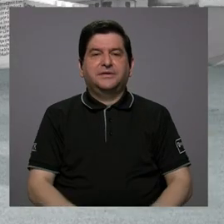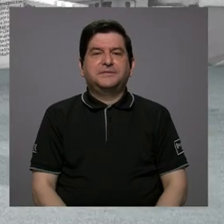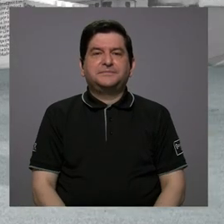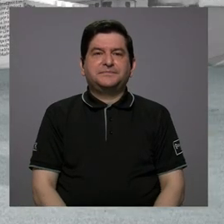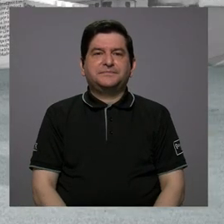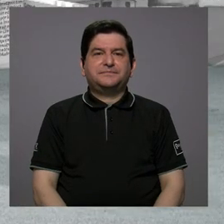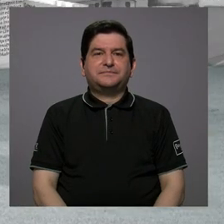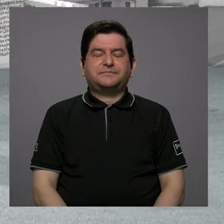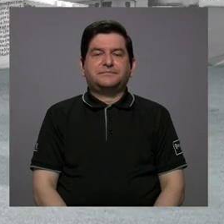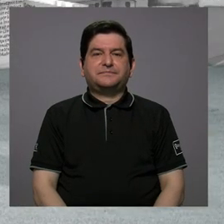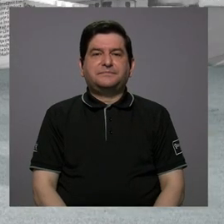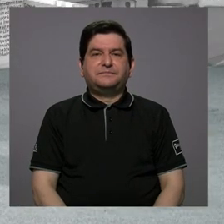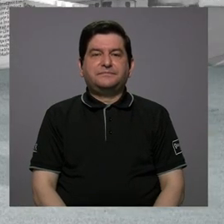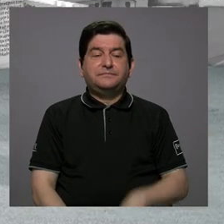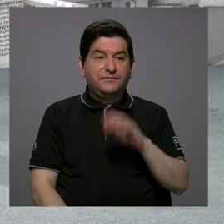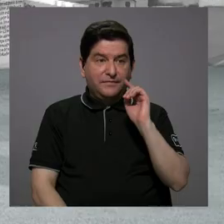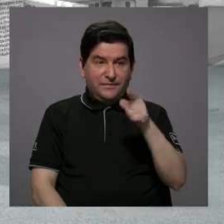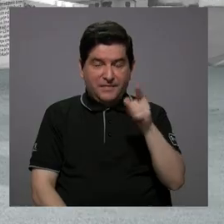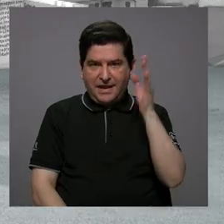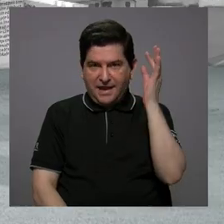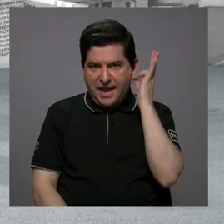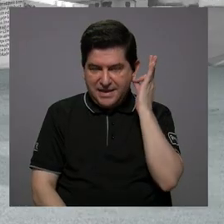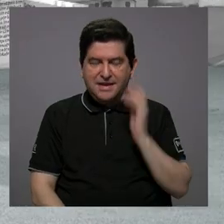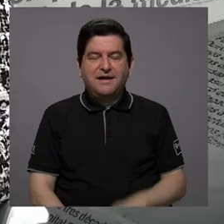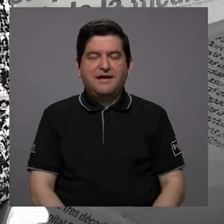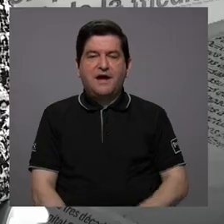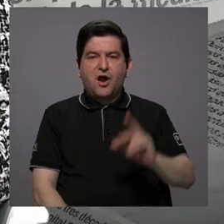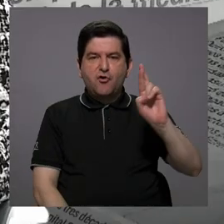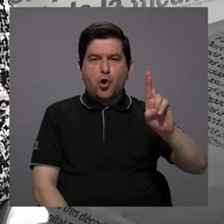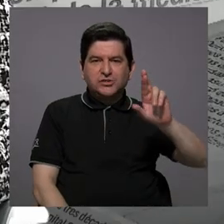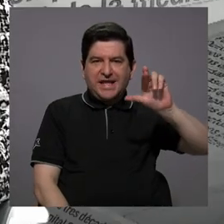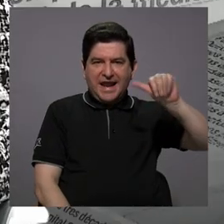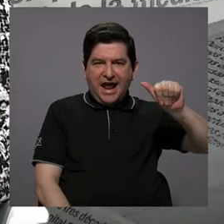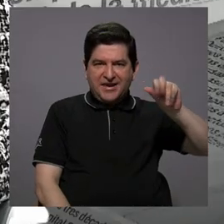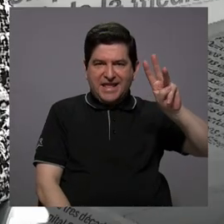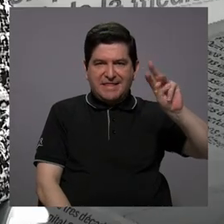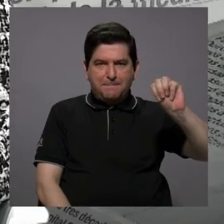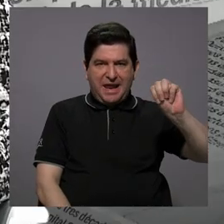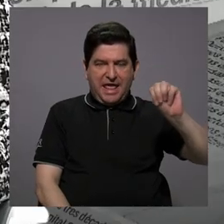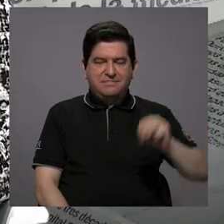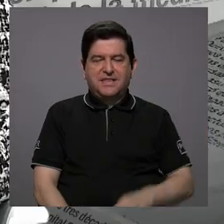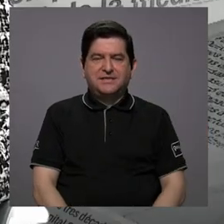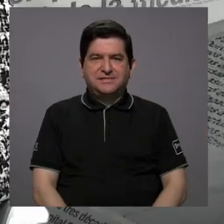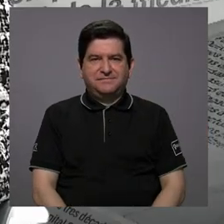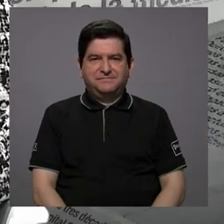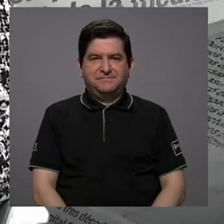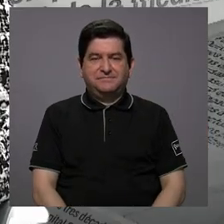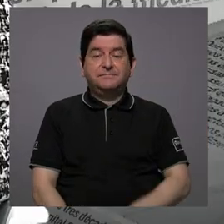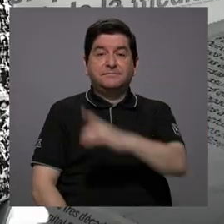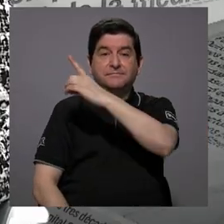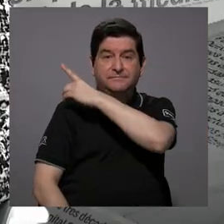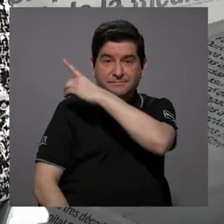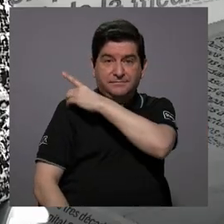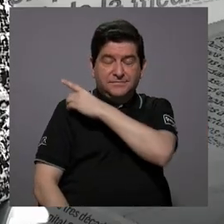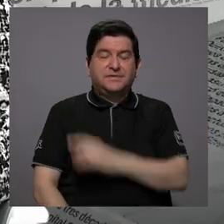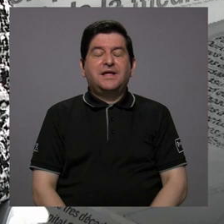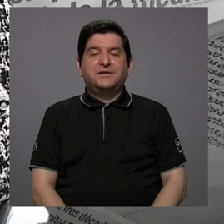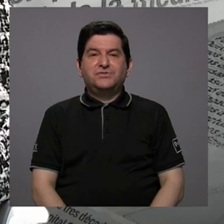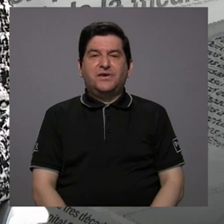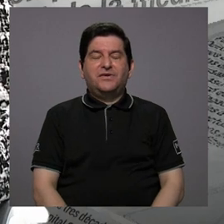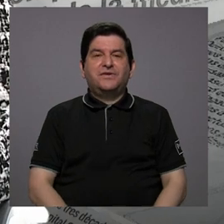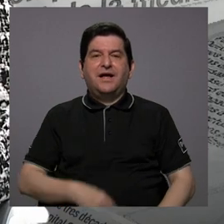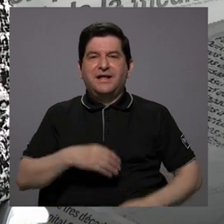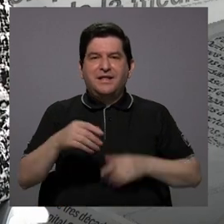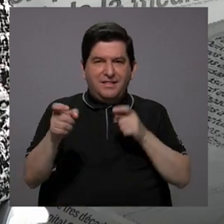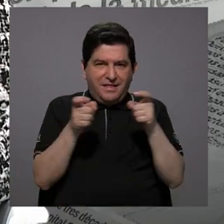Ella nos acompaña Roxana Arrieta Meléndez, ella es la directora de gestión humana